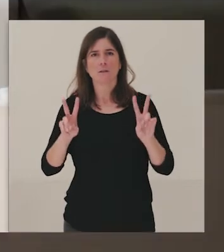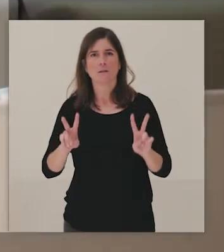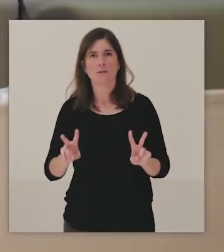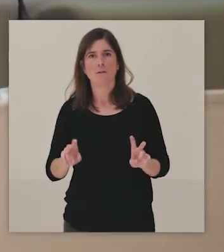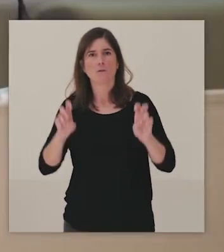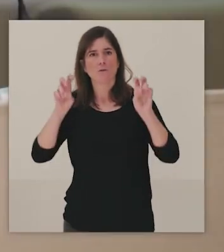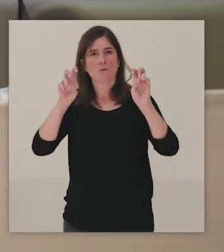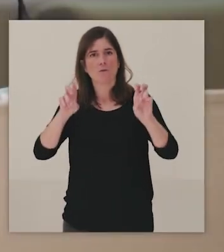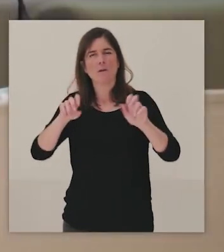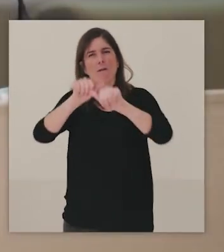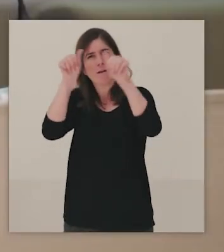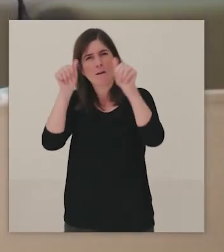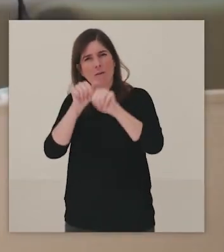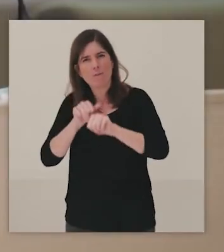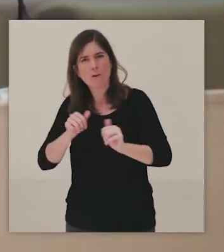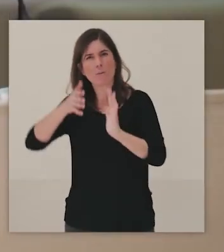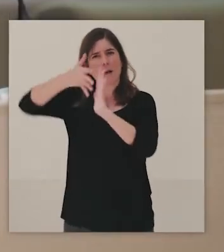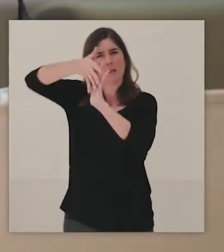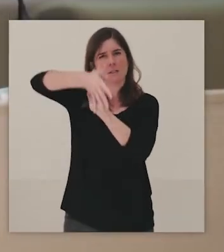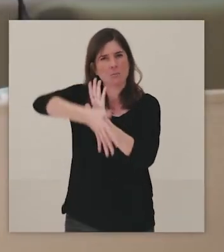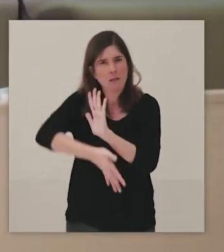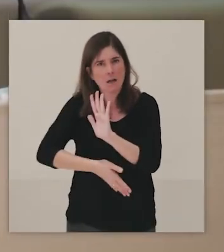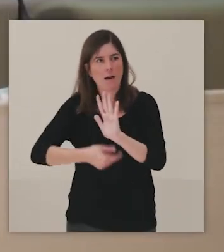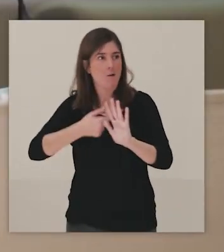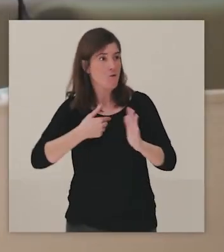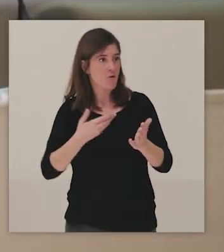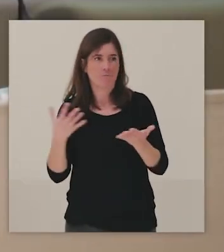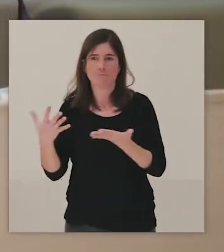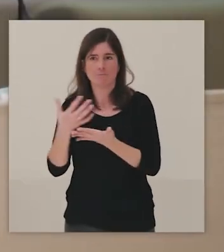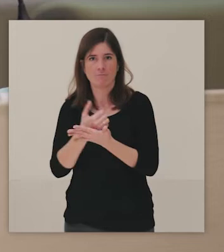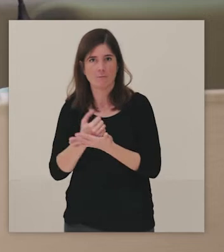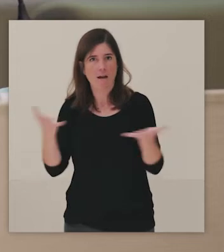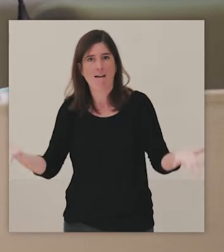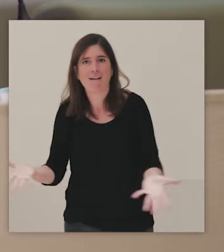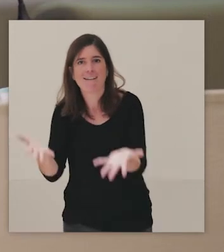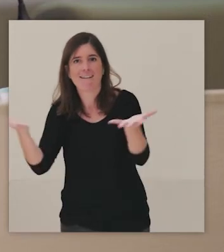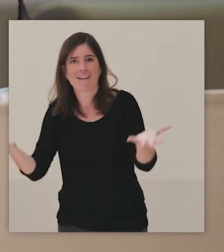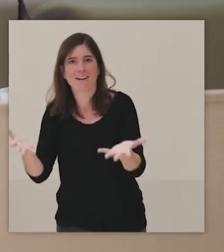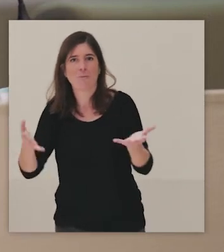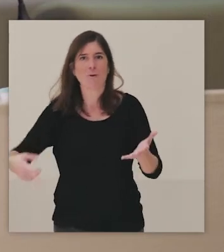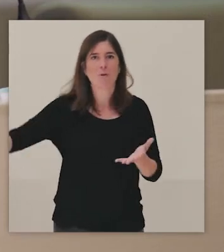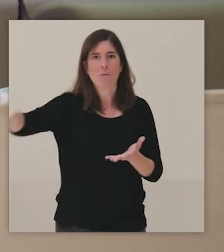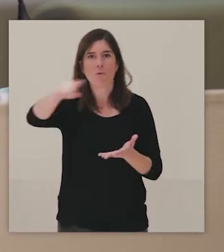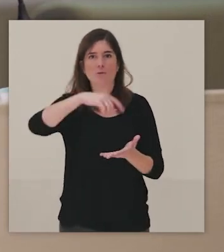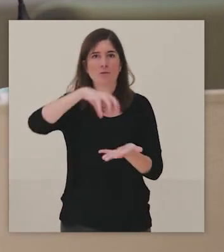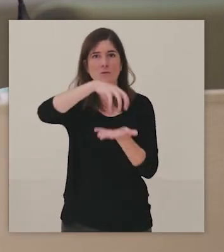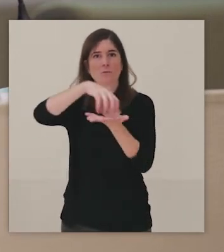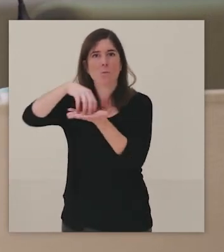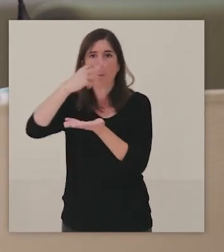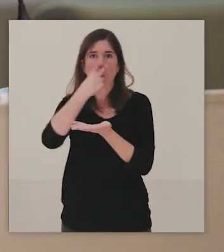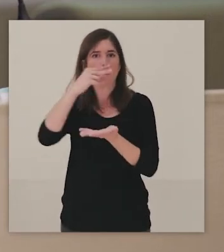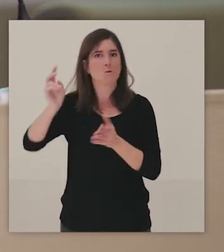nuevas narrativas o miradas en cuanto a nuestros contenidos, que ahí os invito también a todos y a todas a que desde vuestras